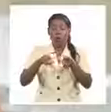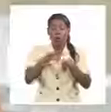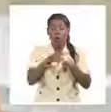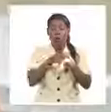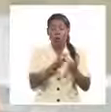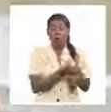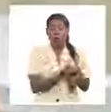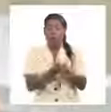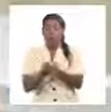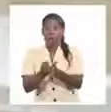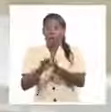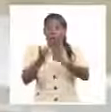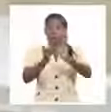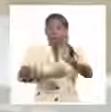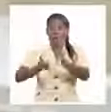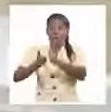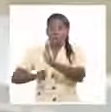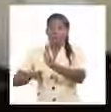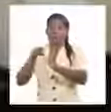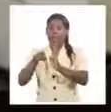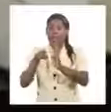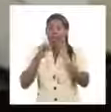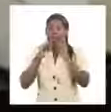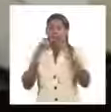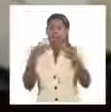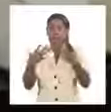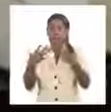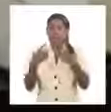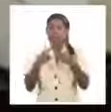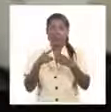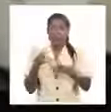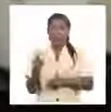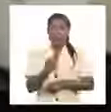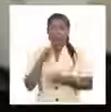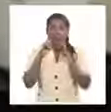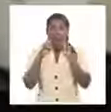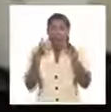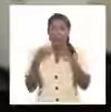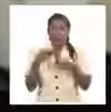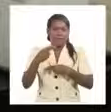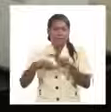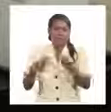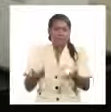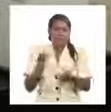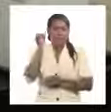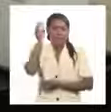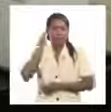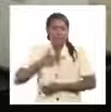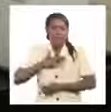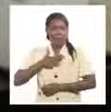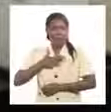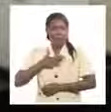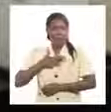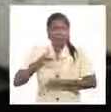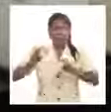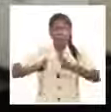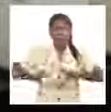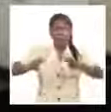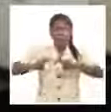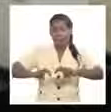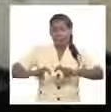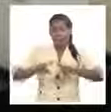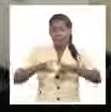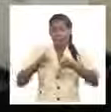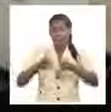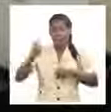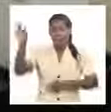es la que se realiza cuando se hace investigación fundamental. Y para nosotros es muy importante desarrollar este tipo de investigación en las cerdas solares que podrían